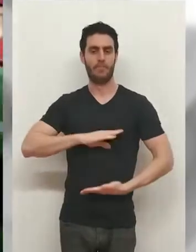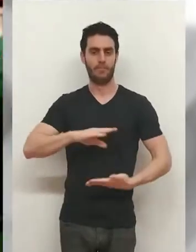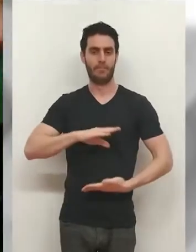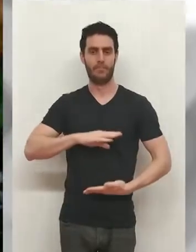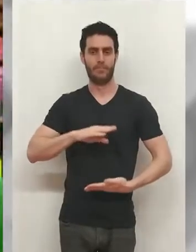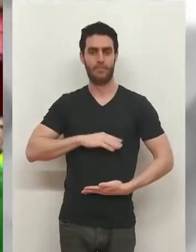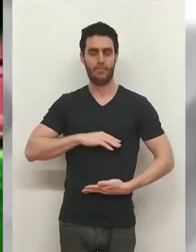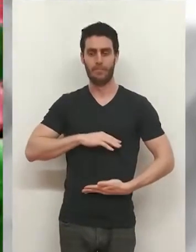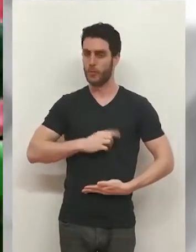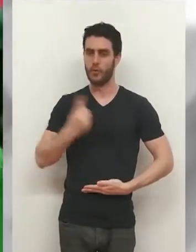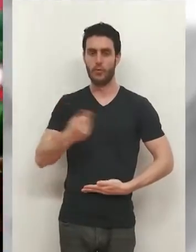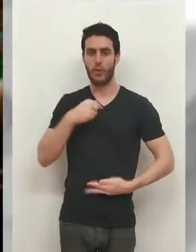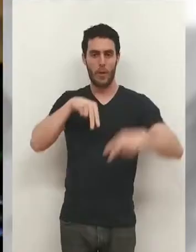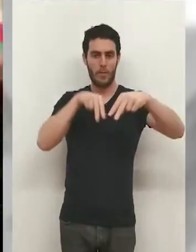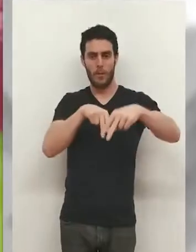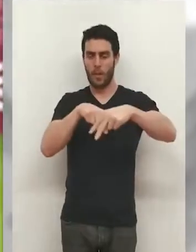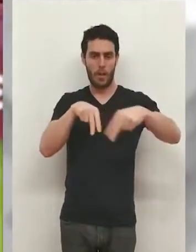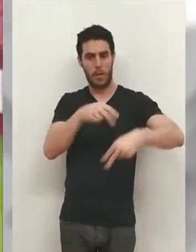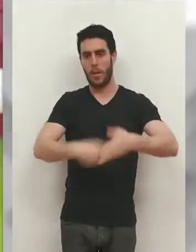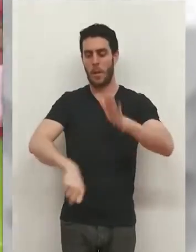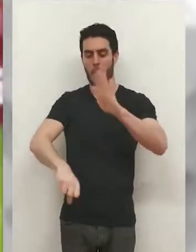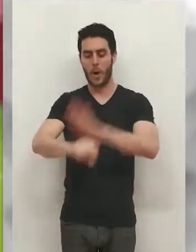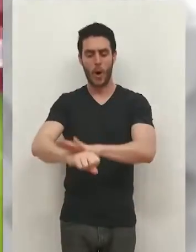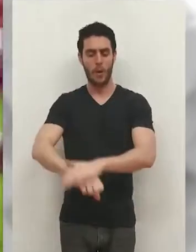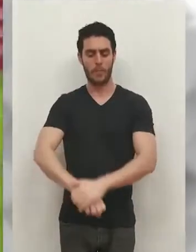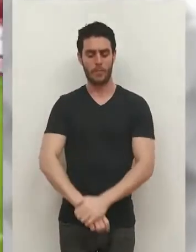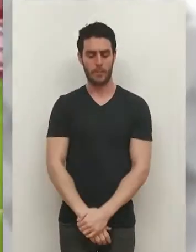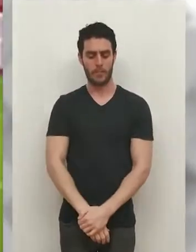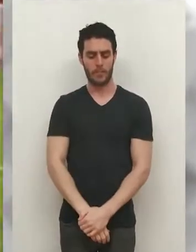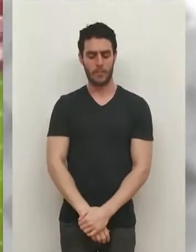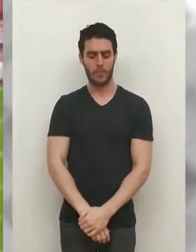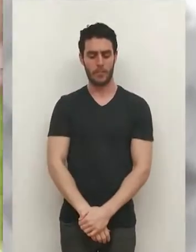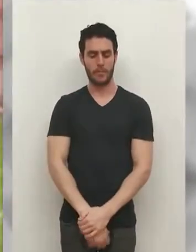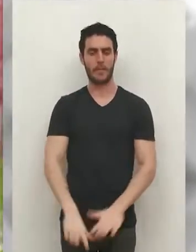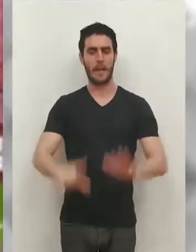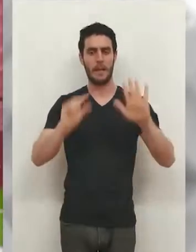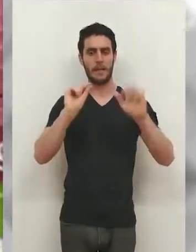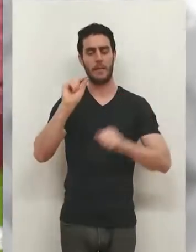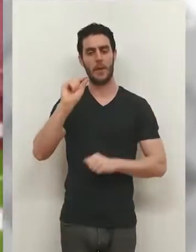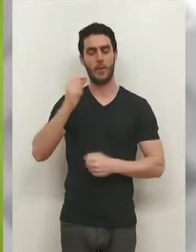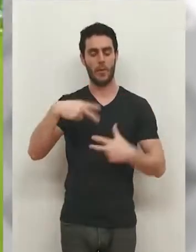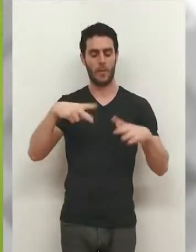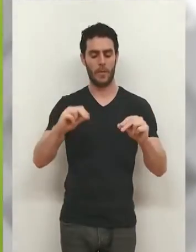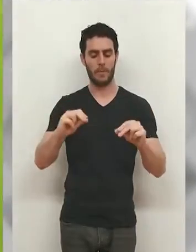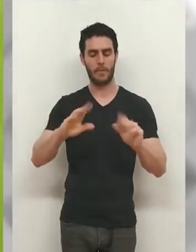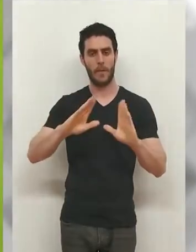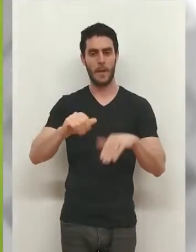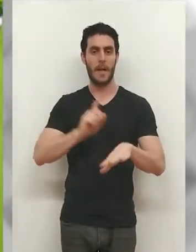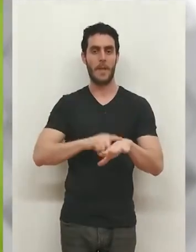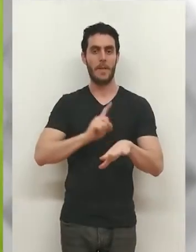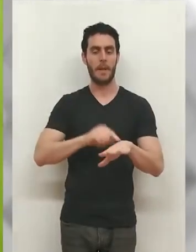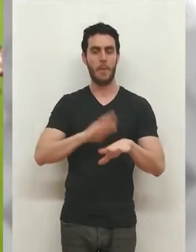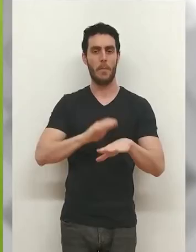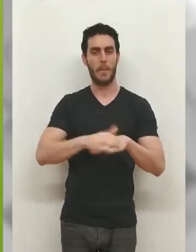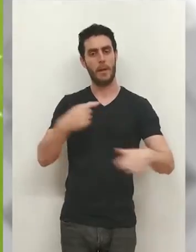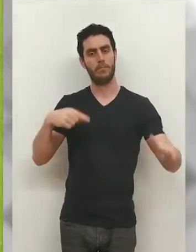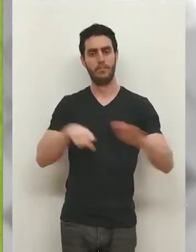David Rodríguez solo ante Daza y que culminó con el segundo gol del cuadro gallego a solo seis minutos del final. No hubo tiempo